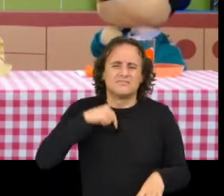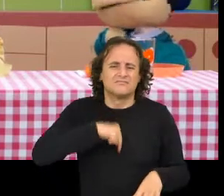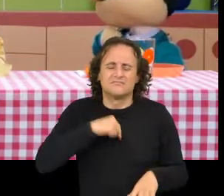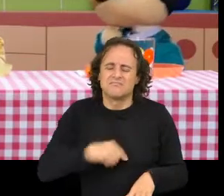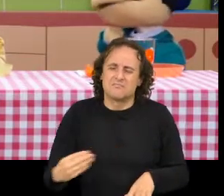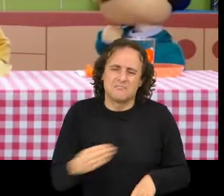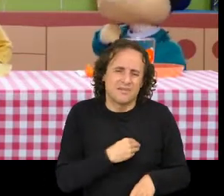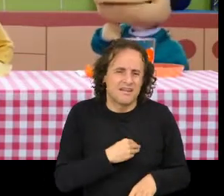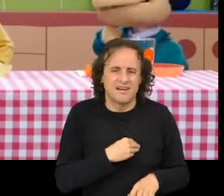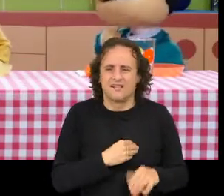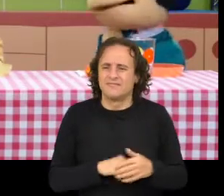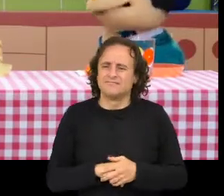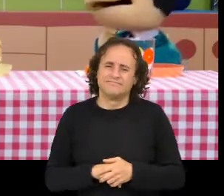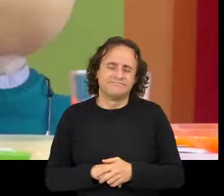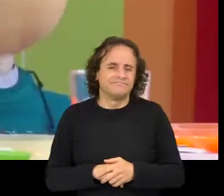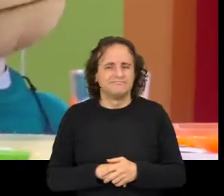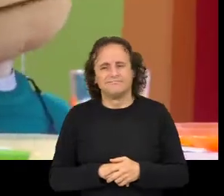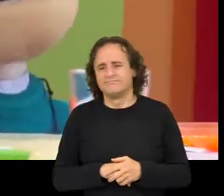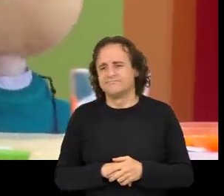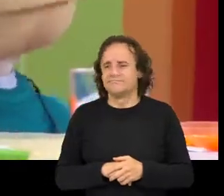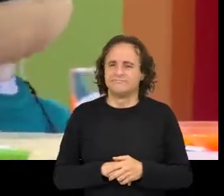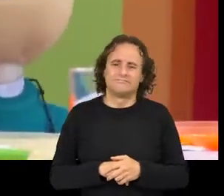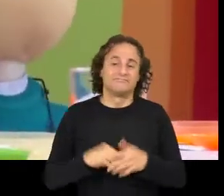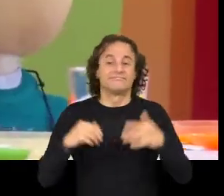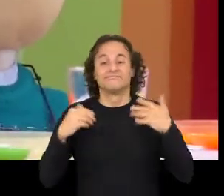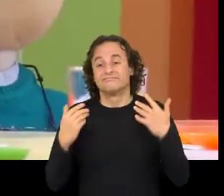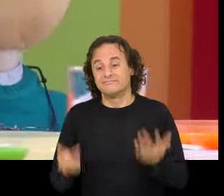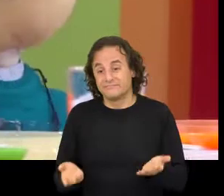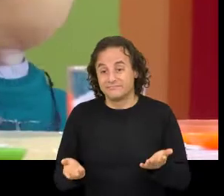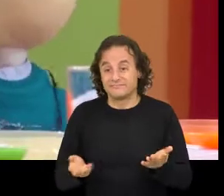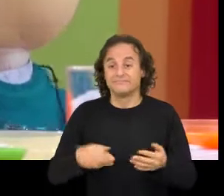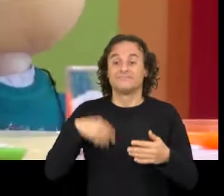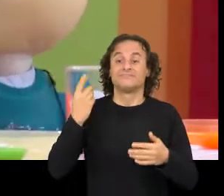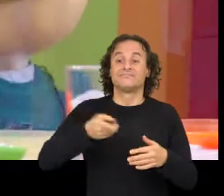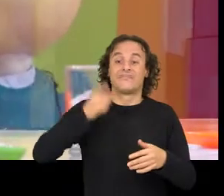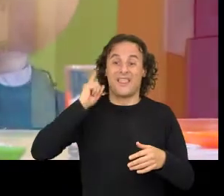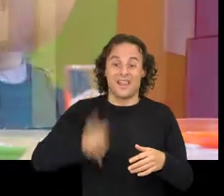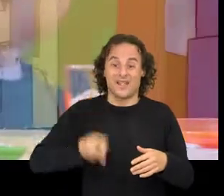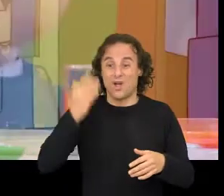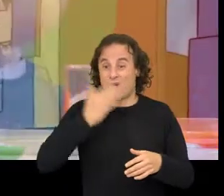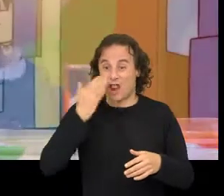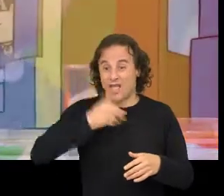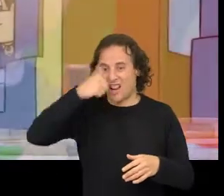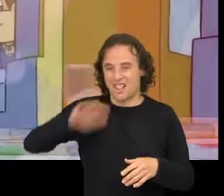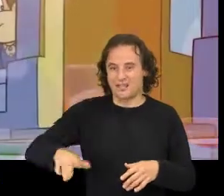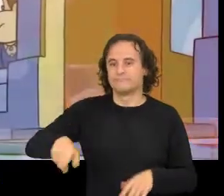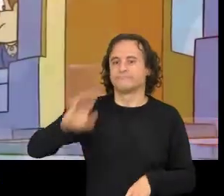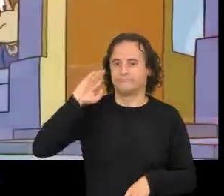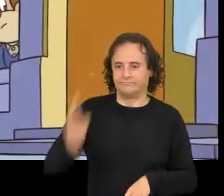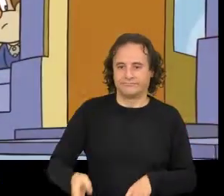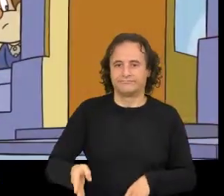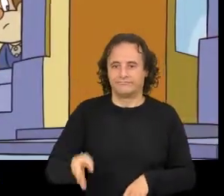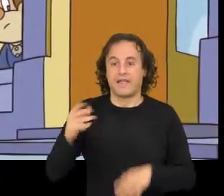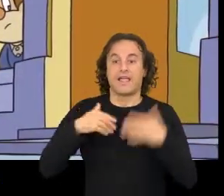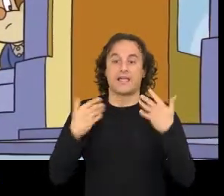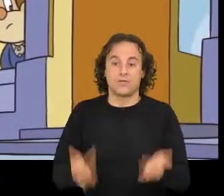dame moita pena como remato Ai, o director da escola castigou o neno E non